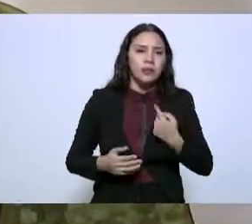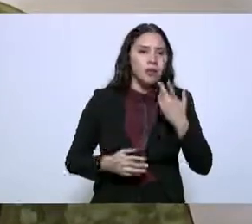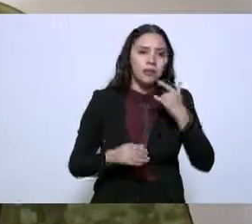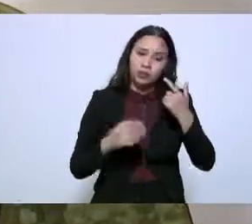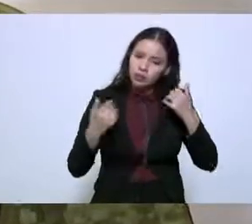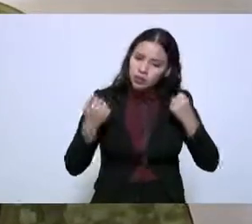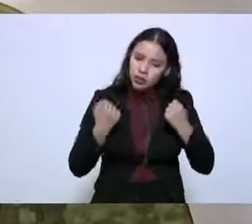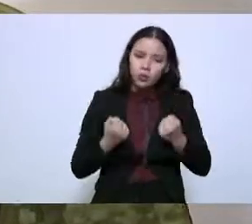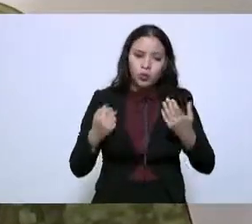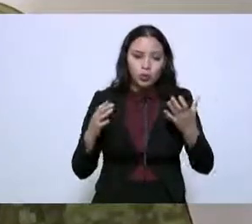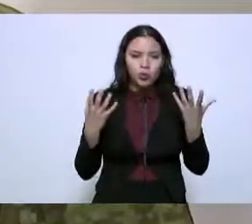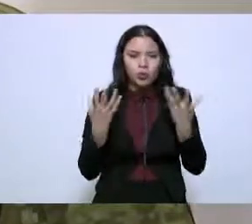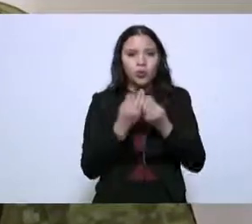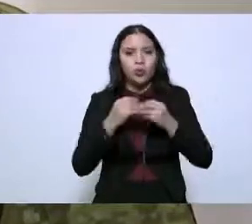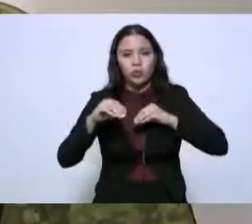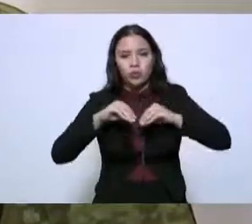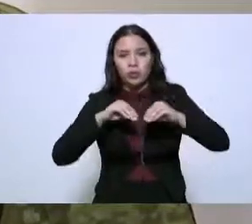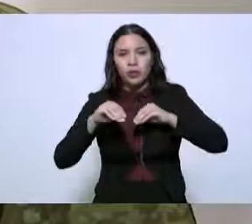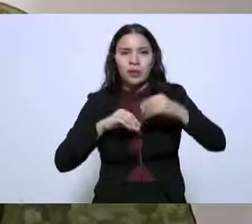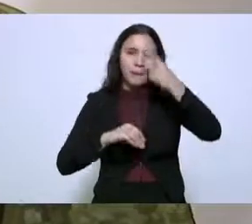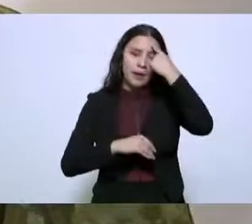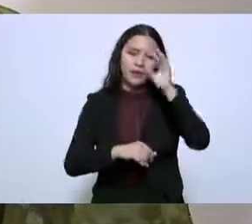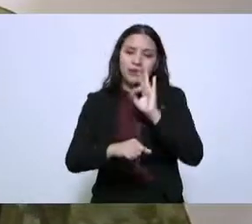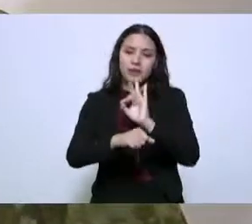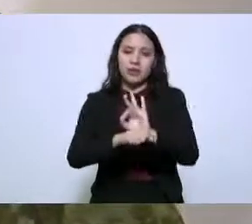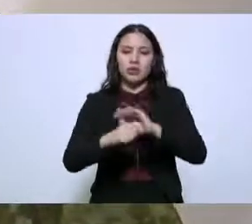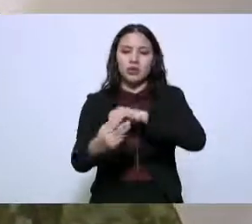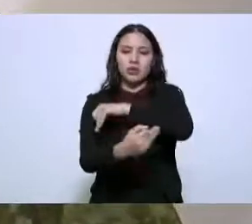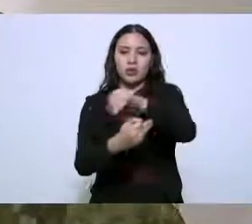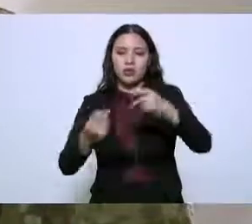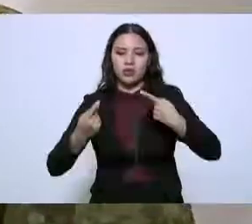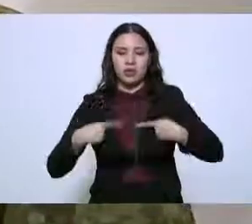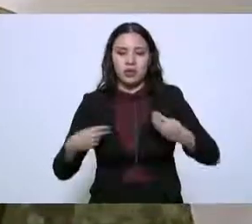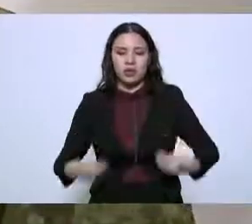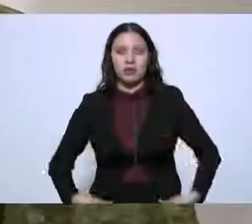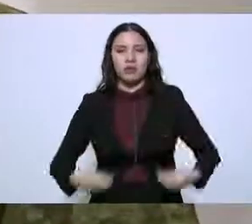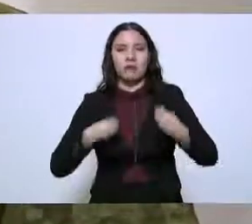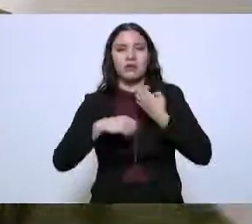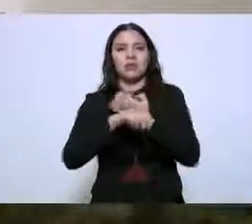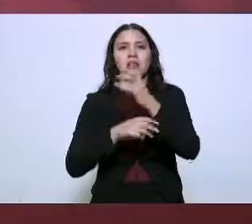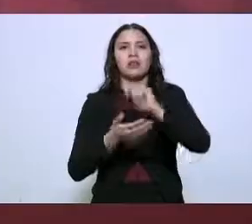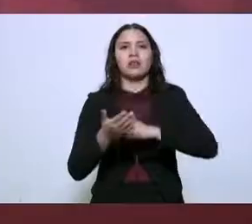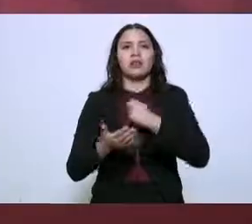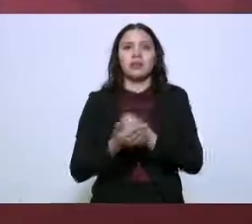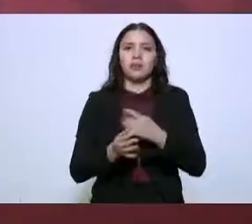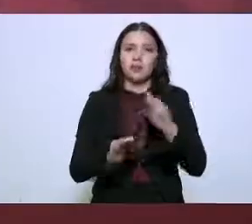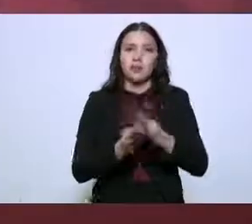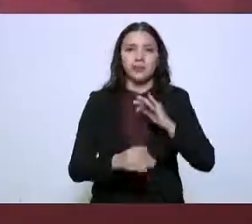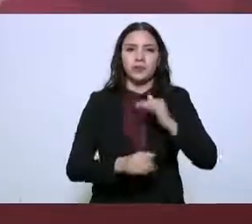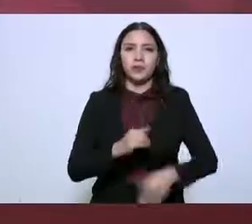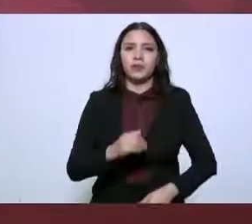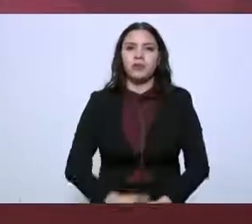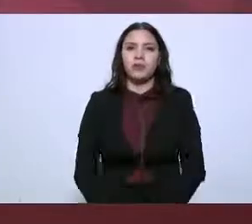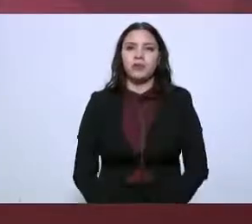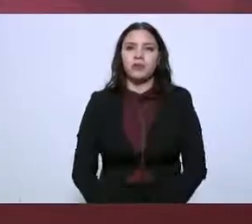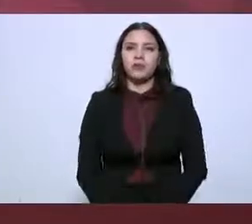algún momento podrán realizar en beneficio de los ciudadanos de Tamaulipecos. Esto es señor presidente.